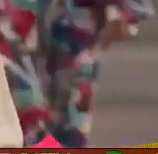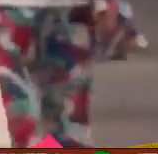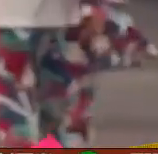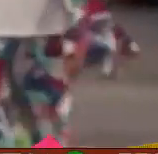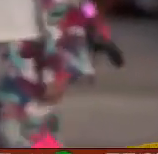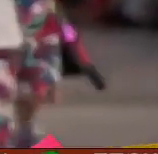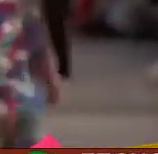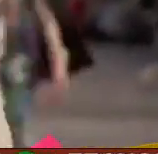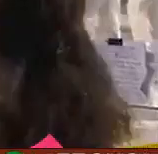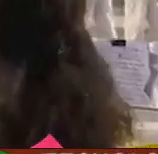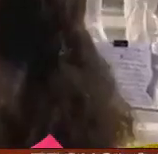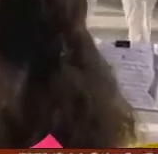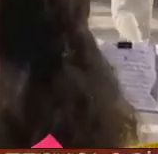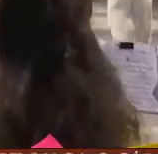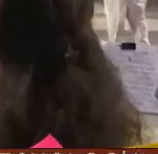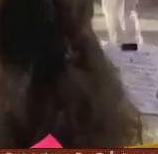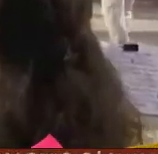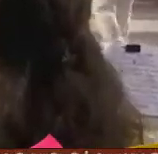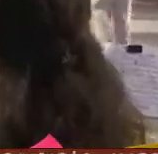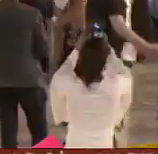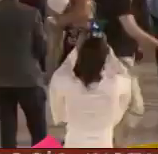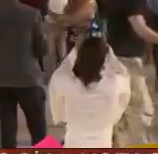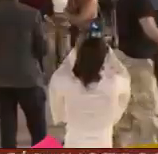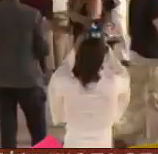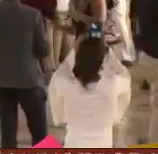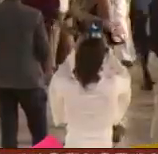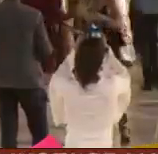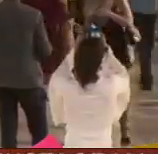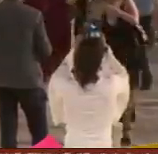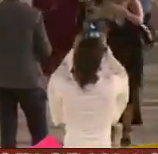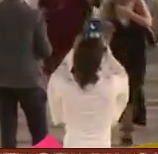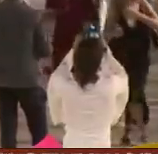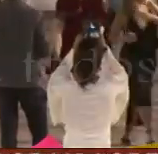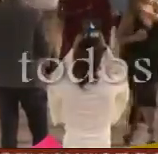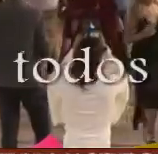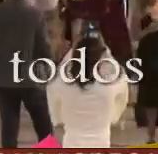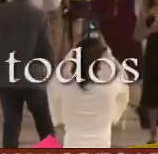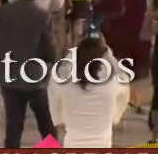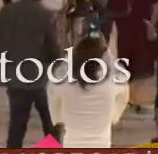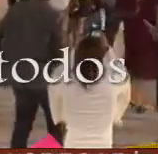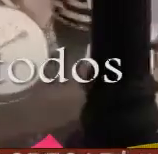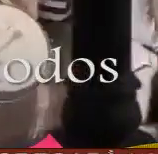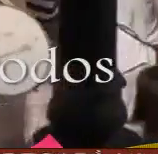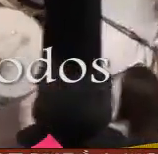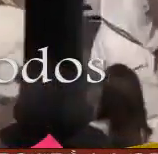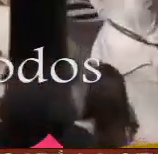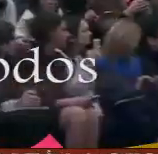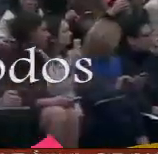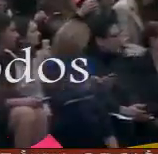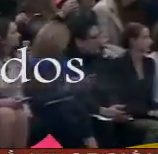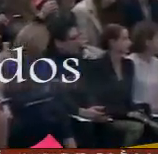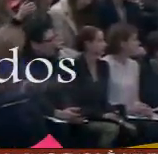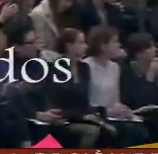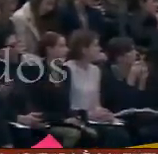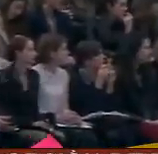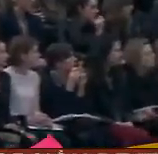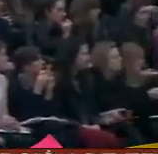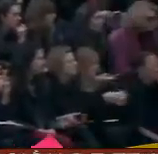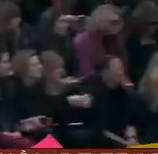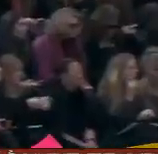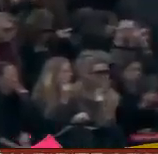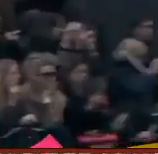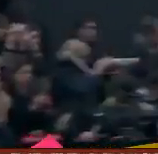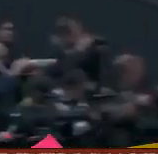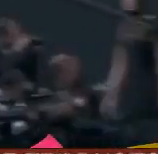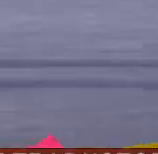glamour inalcanzable exclusivo para modelos fotógrafos y editores hoy se ha convertido en accesible para todos y esto ha revolucionado